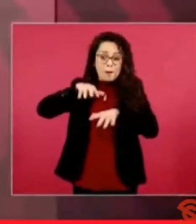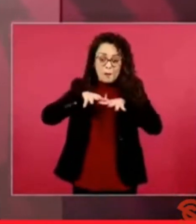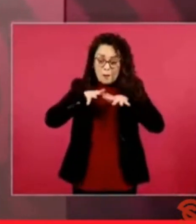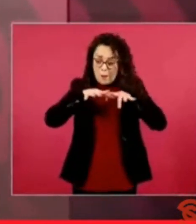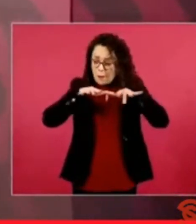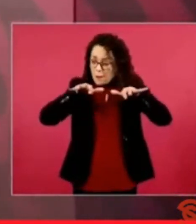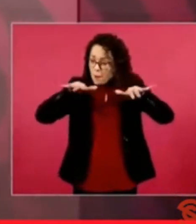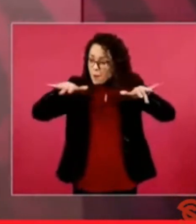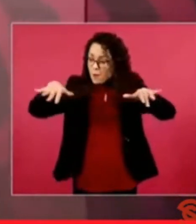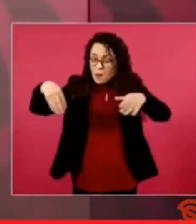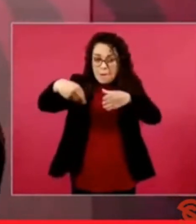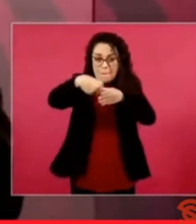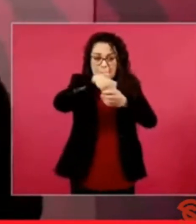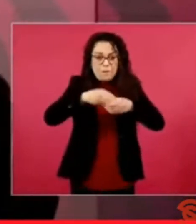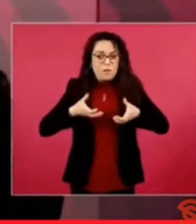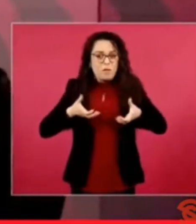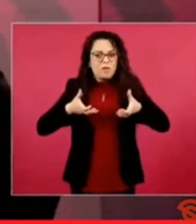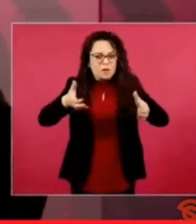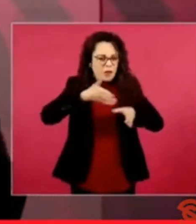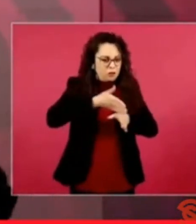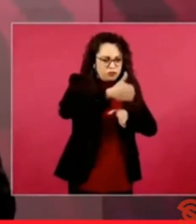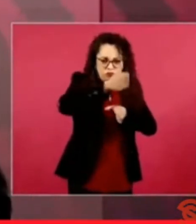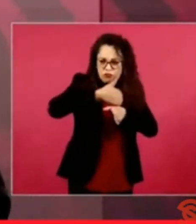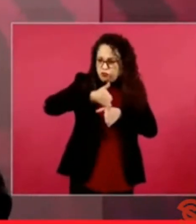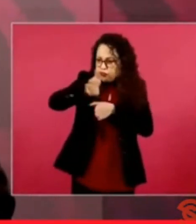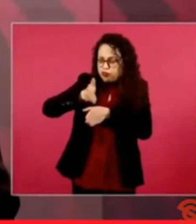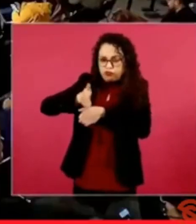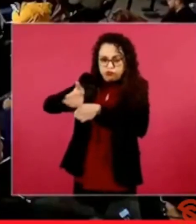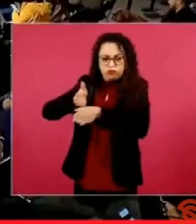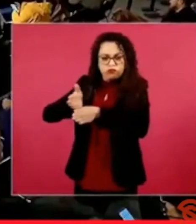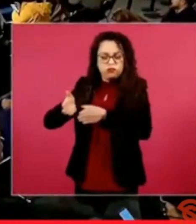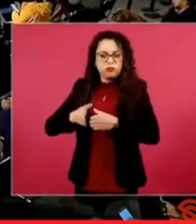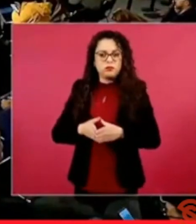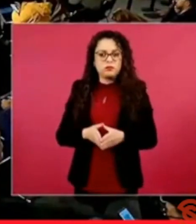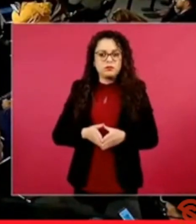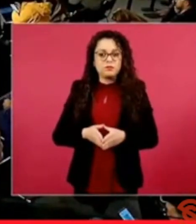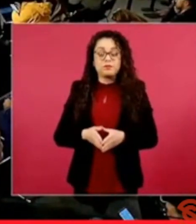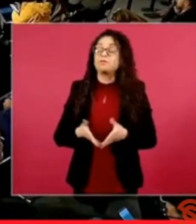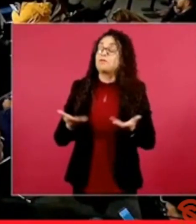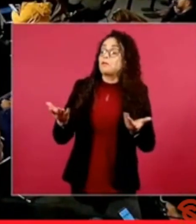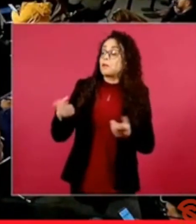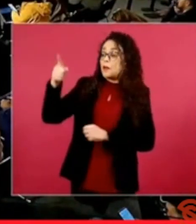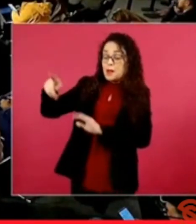y viene otra y el periódico Reforma nos cuenta